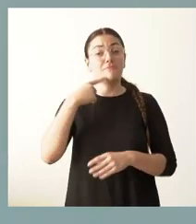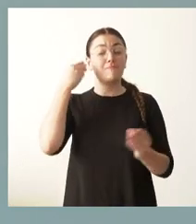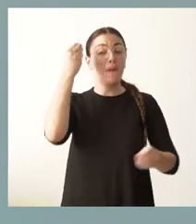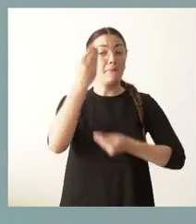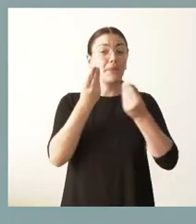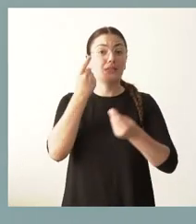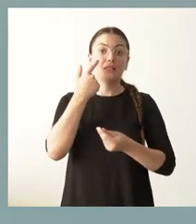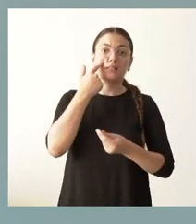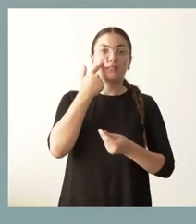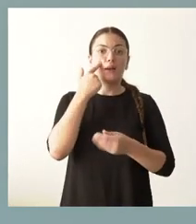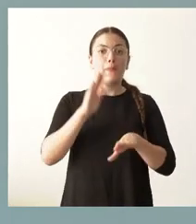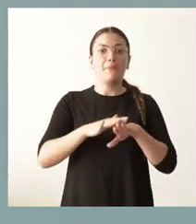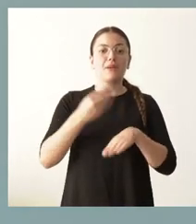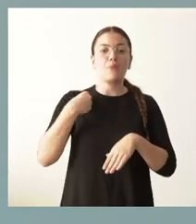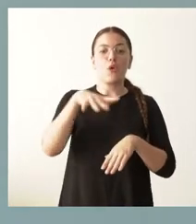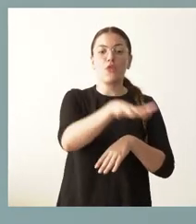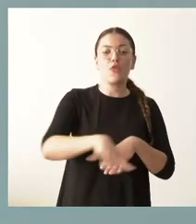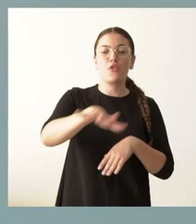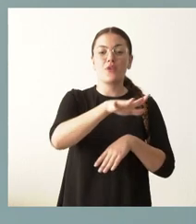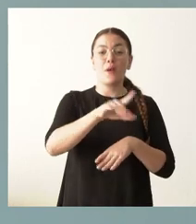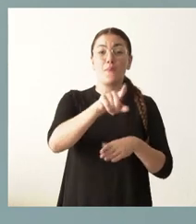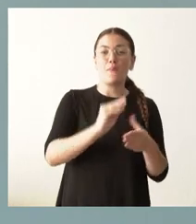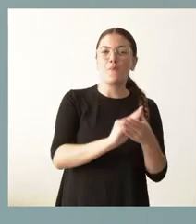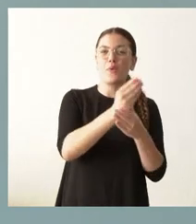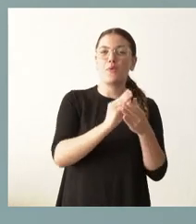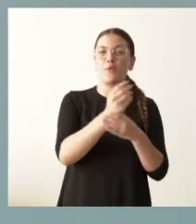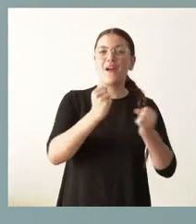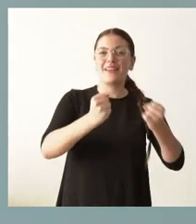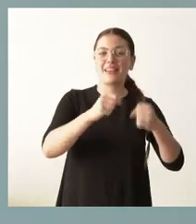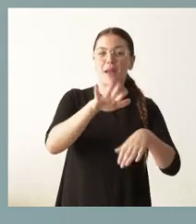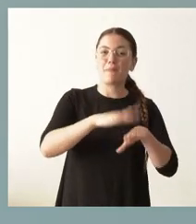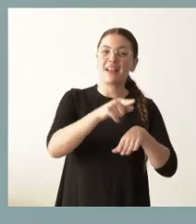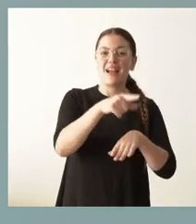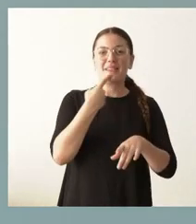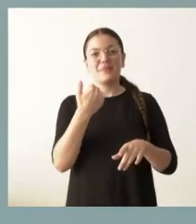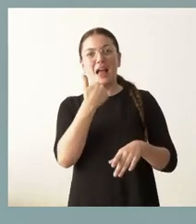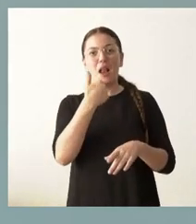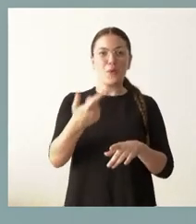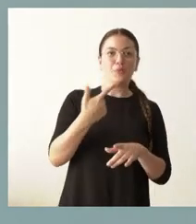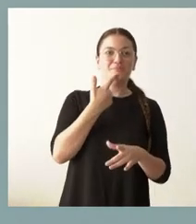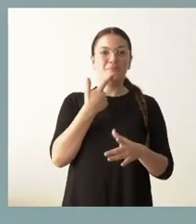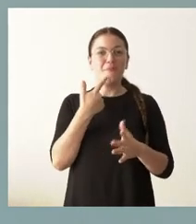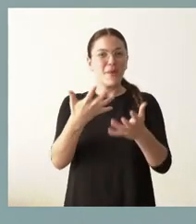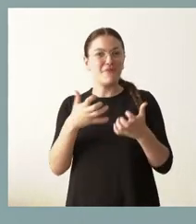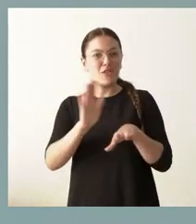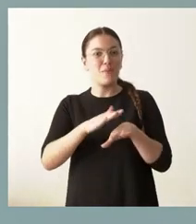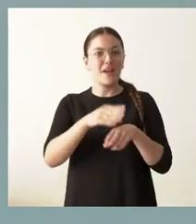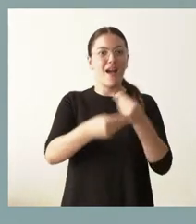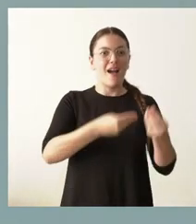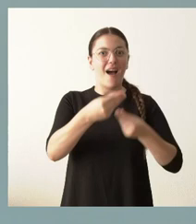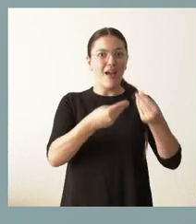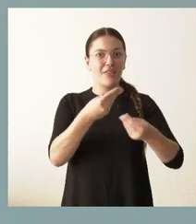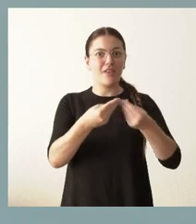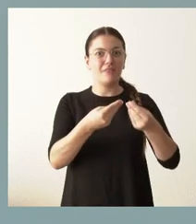apoyar a los territorios productores de energía para que allí hubiera incentivos específicos para la instalación de actividades